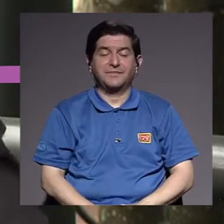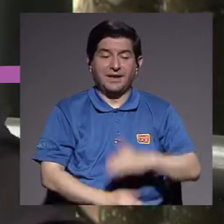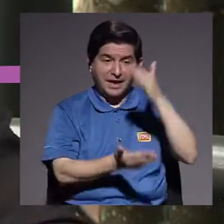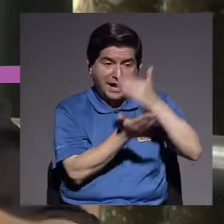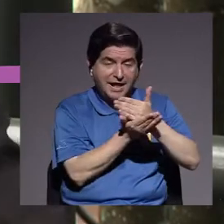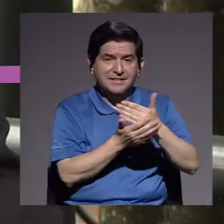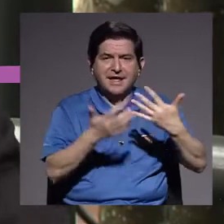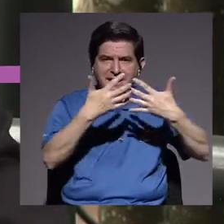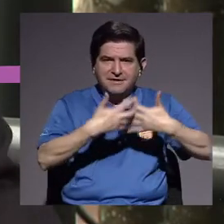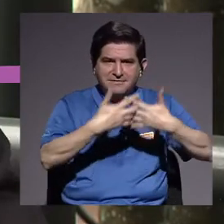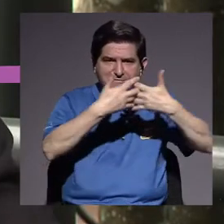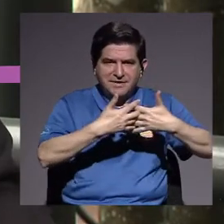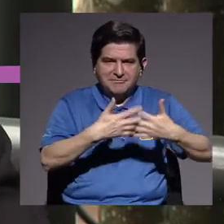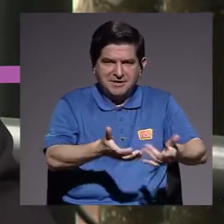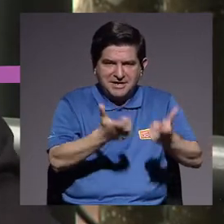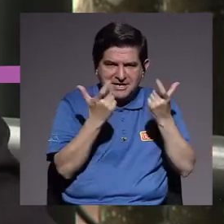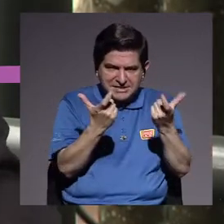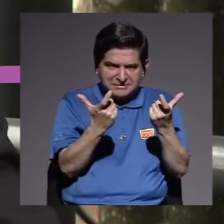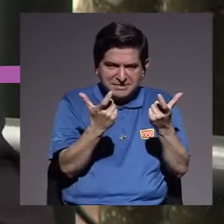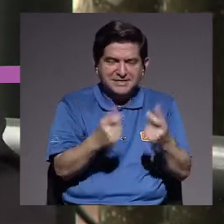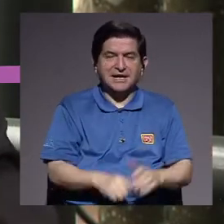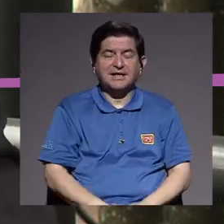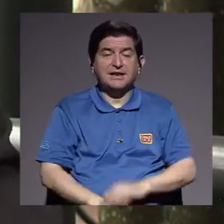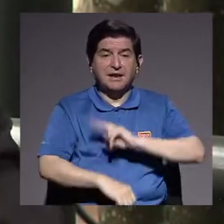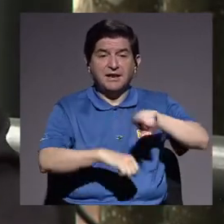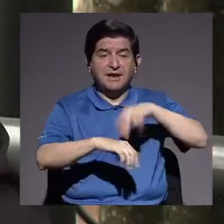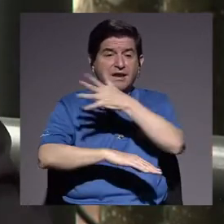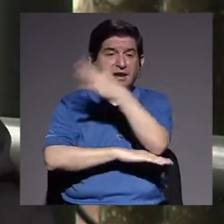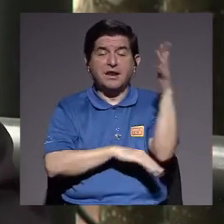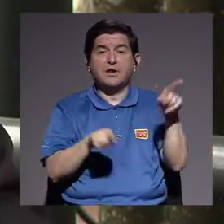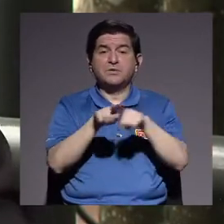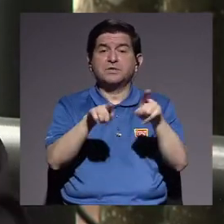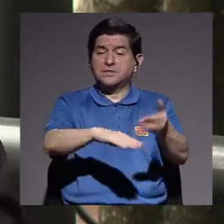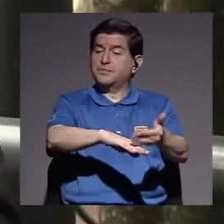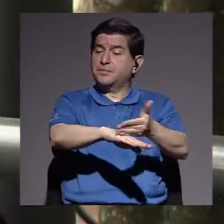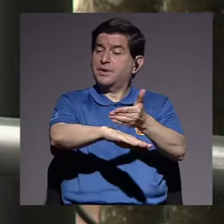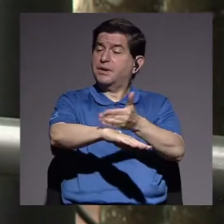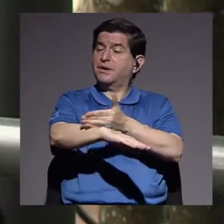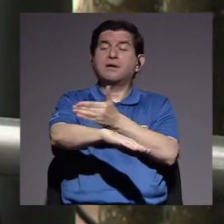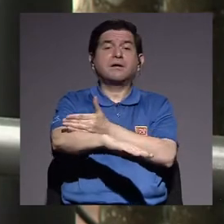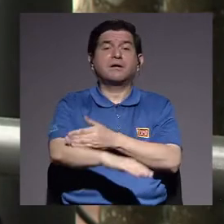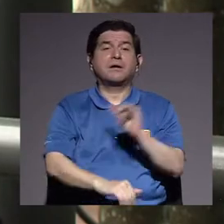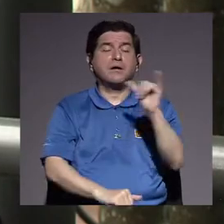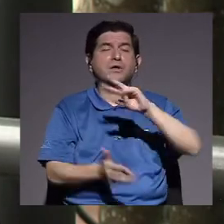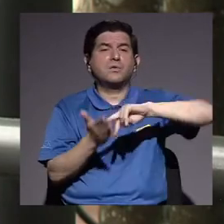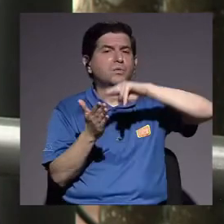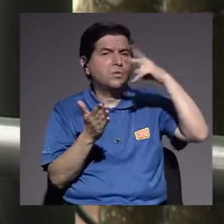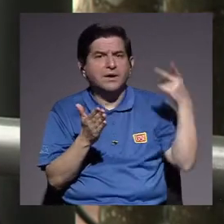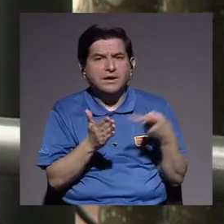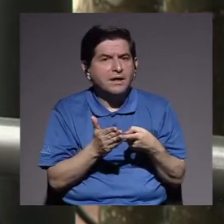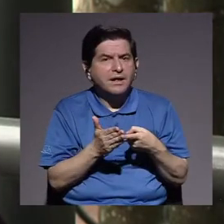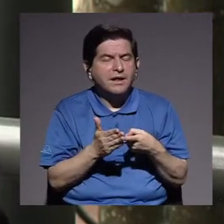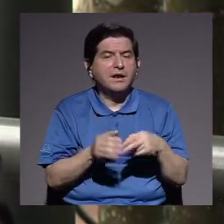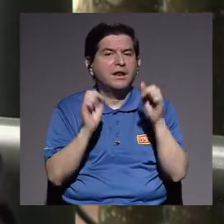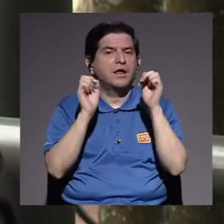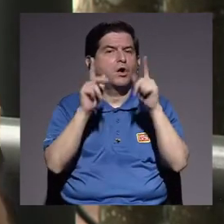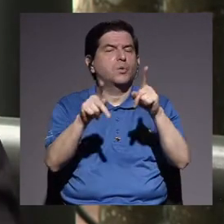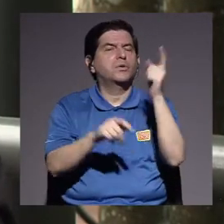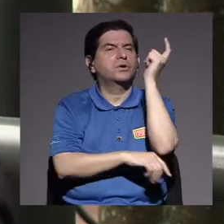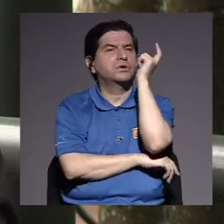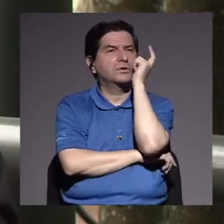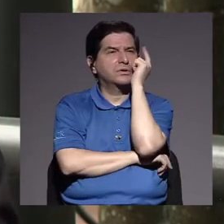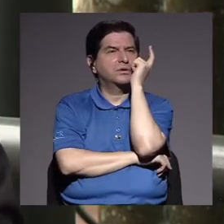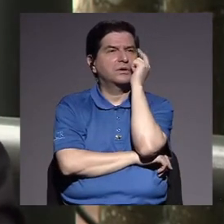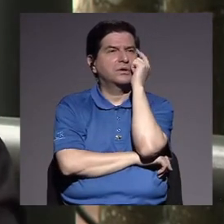paralizar la fabriquita de producción del capital parece ser que la naturaleza también se ha recuperado. Y eso también supone la posibilidad de que